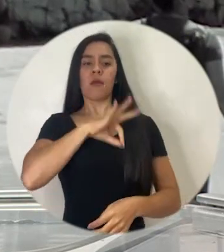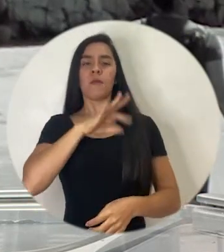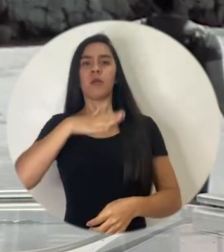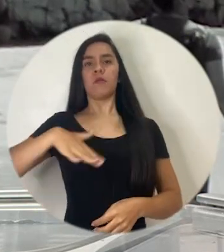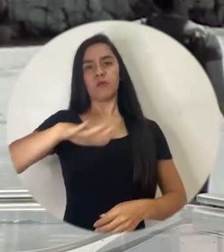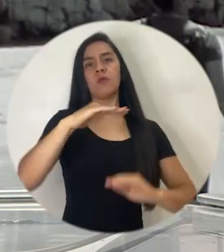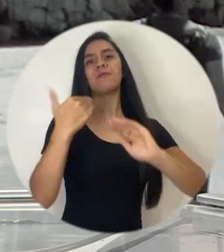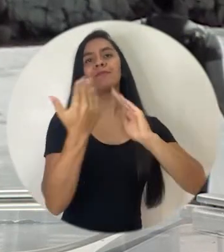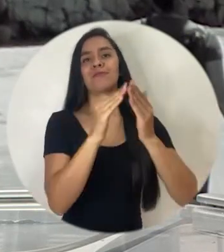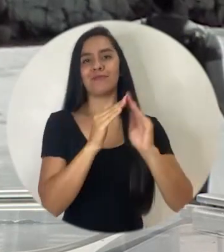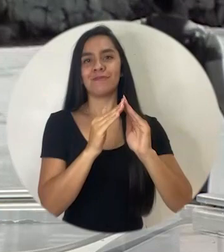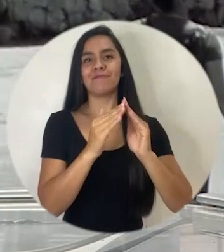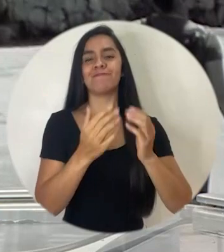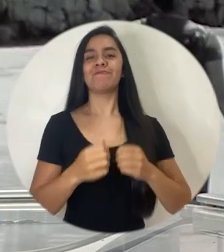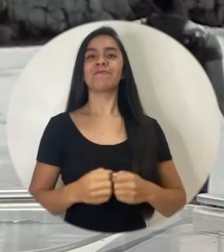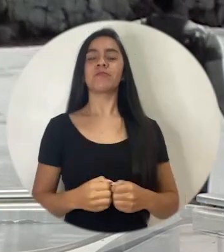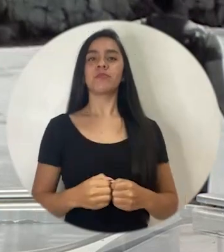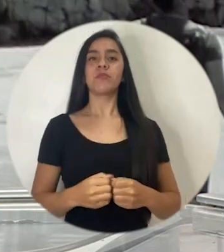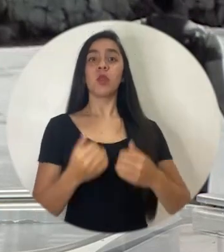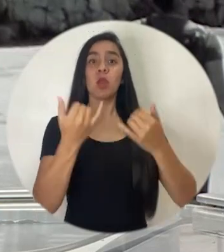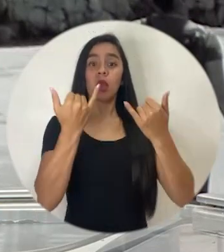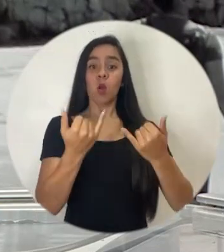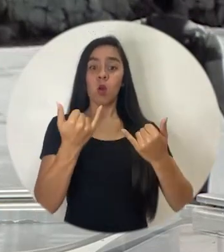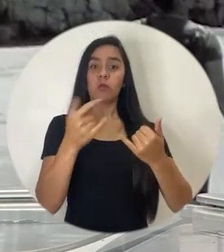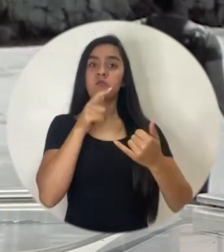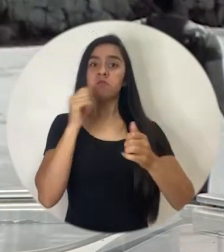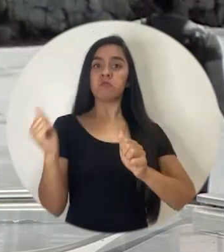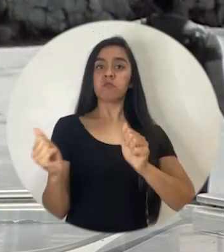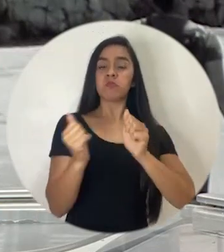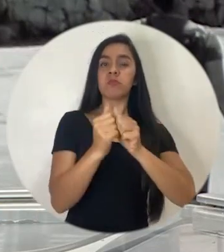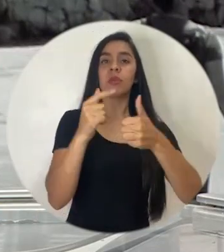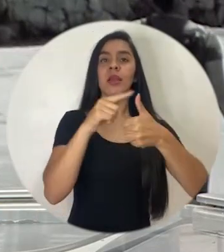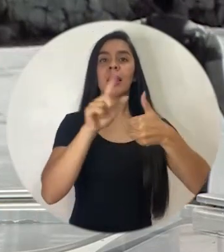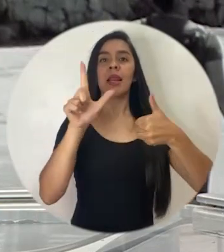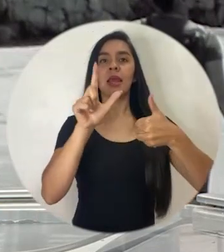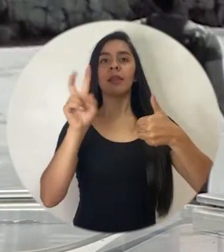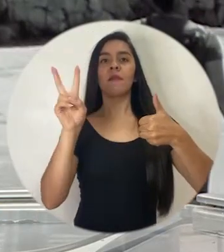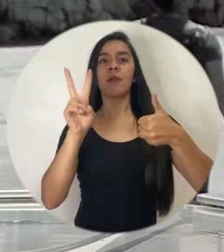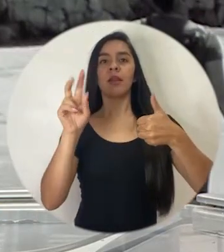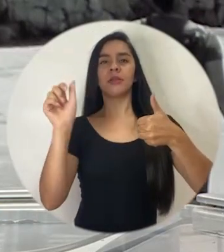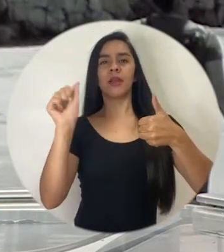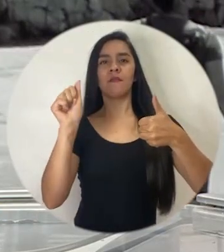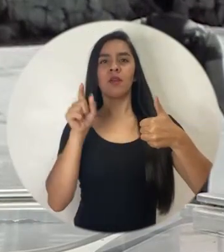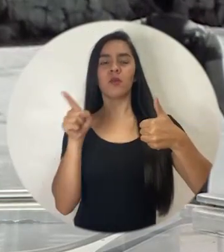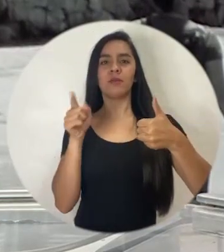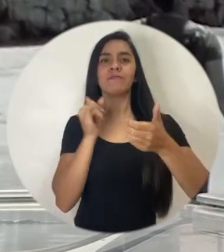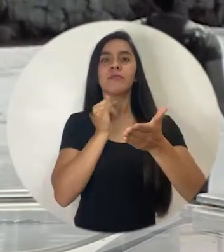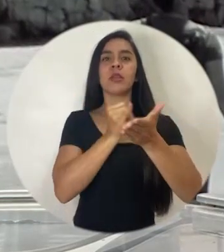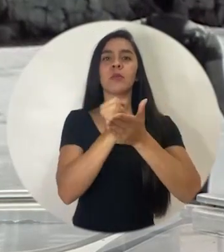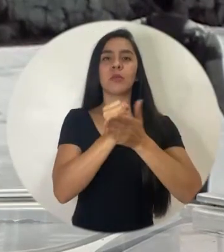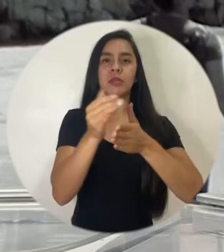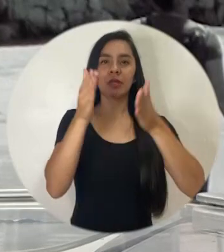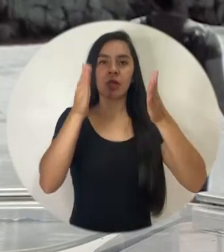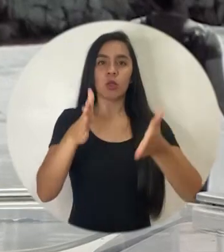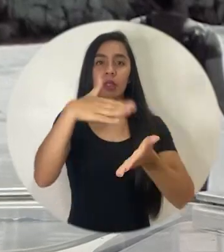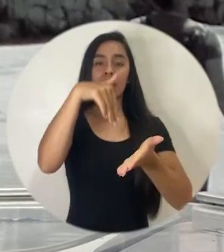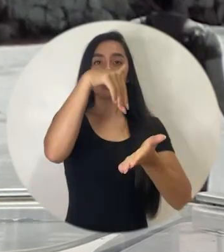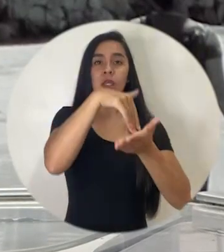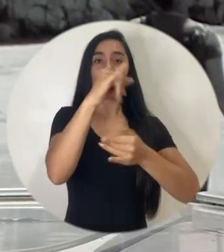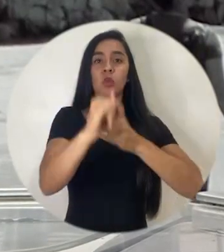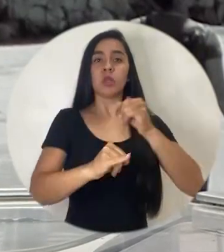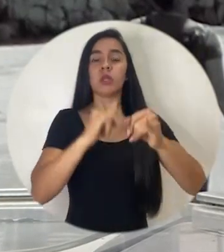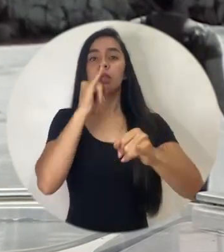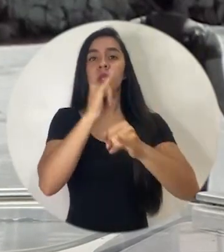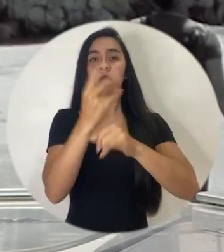población costarricense. En esta oportunidad nos acompaña el señor Leiner Vargas Alfaro, quien es investigador del Centro